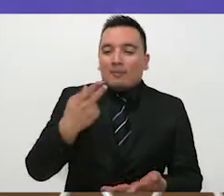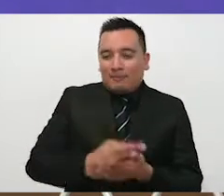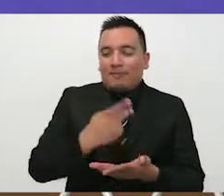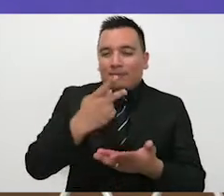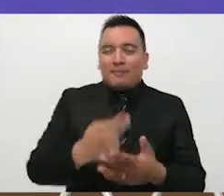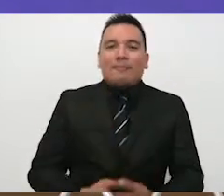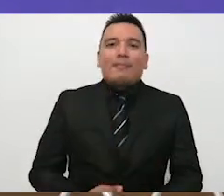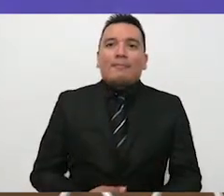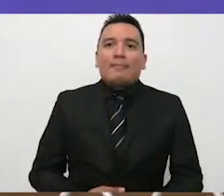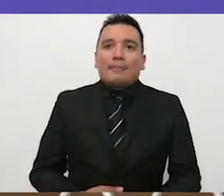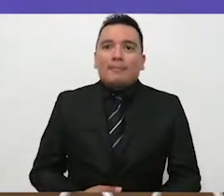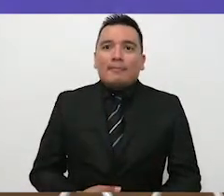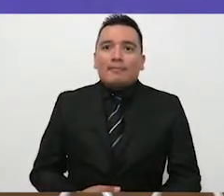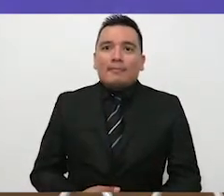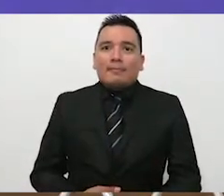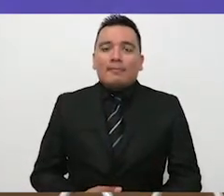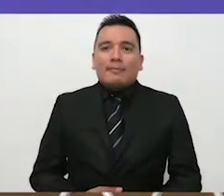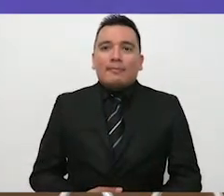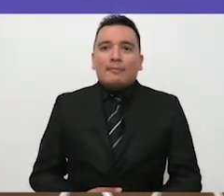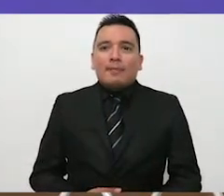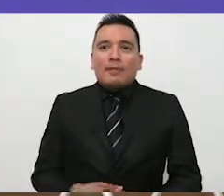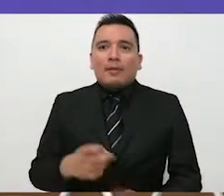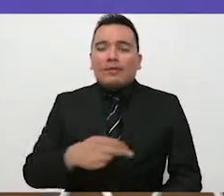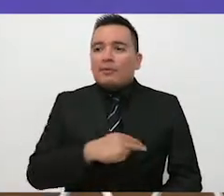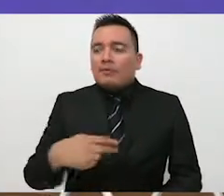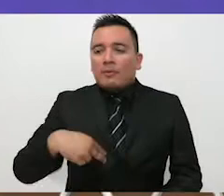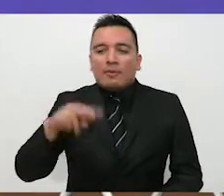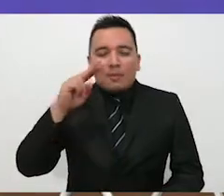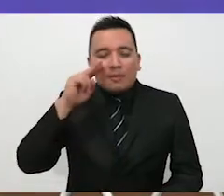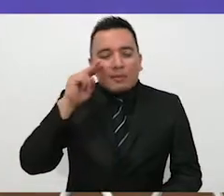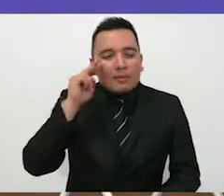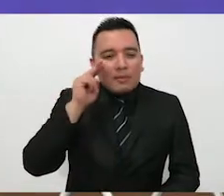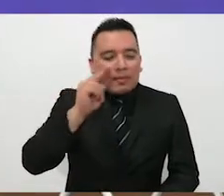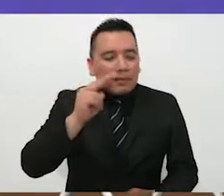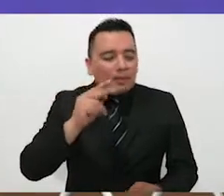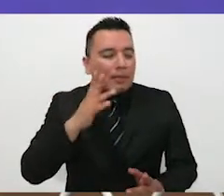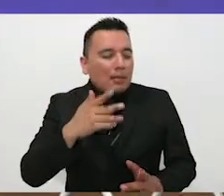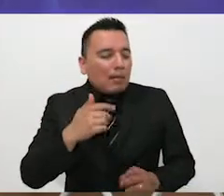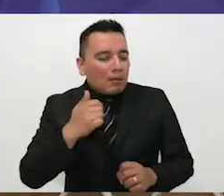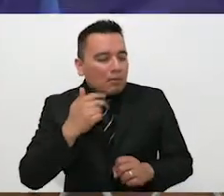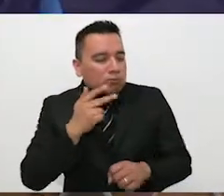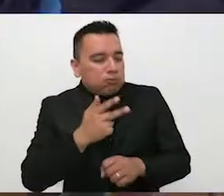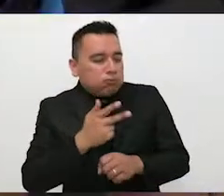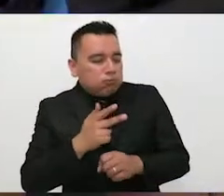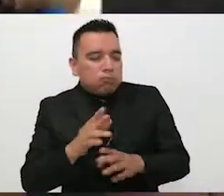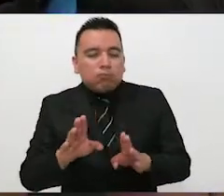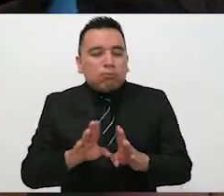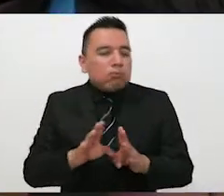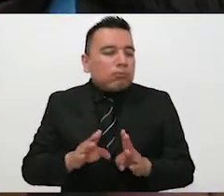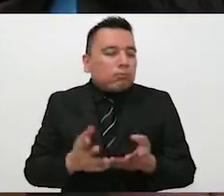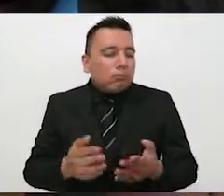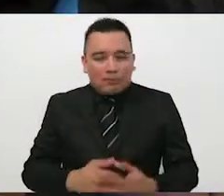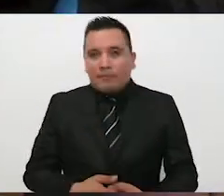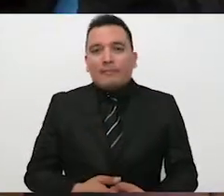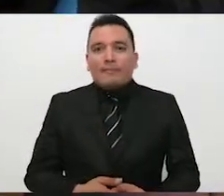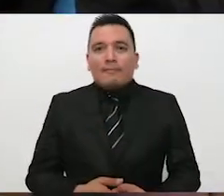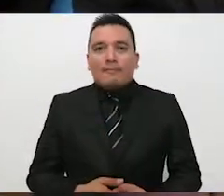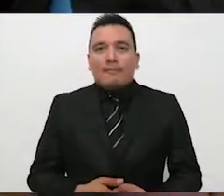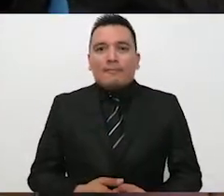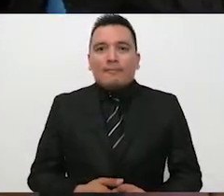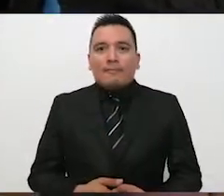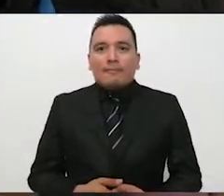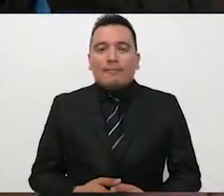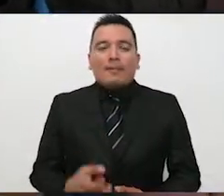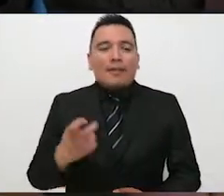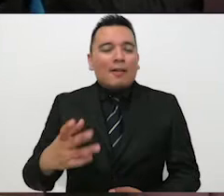que podamos ver desde diferentes perspectivas cómo es que se lleva un proceso electoral. Claro que sí, hay muchas perspectivas en el estado de